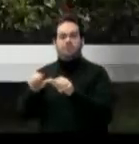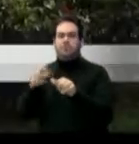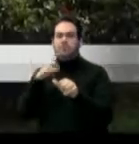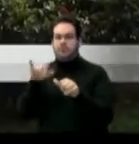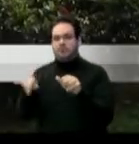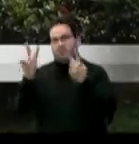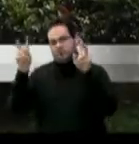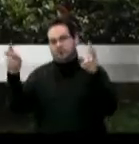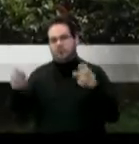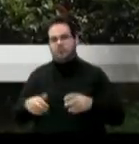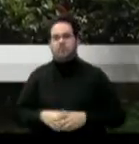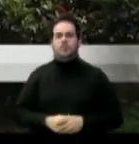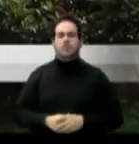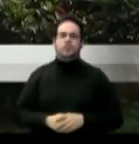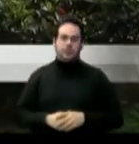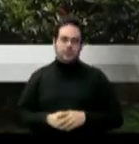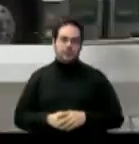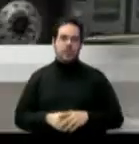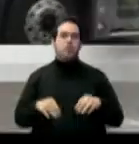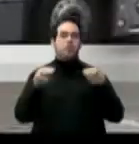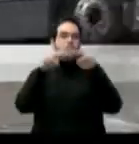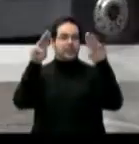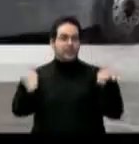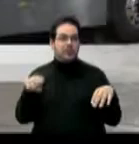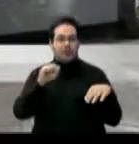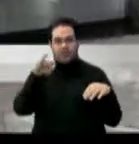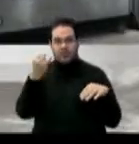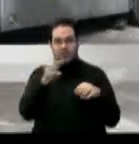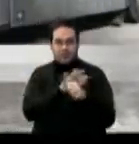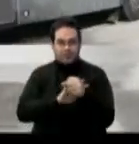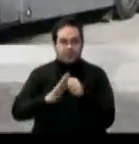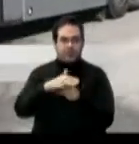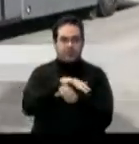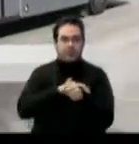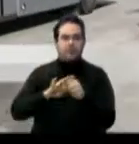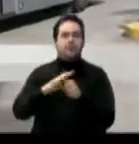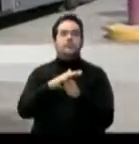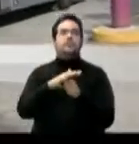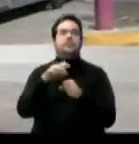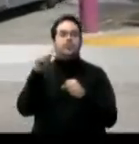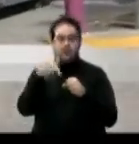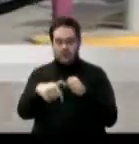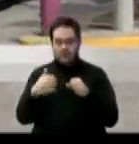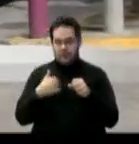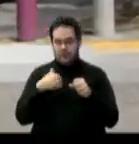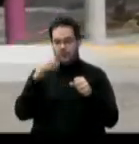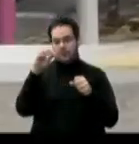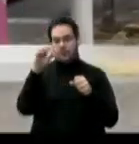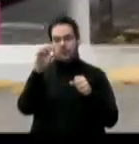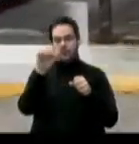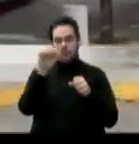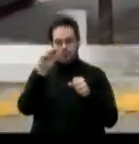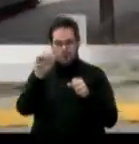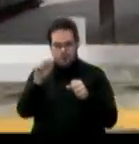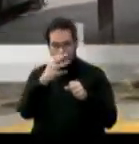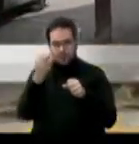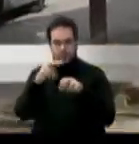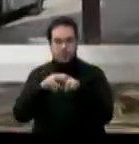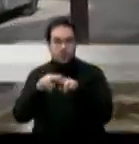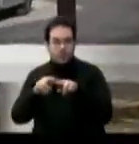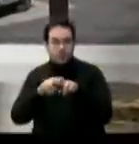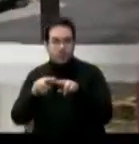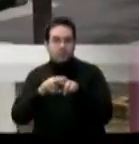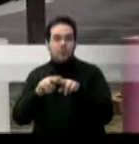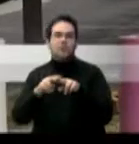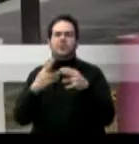Mientras, los municipios del área metropolitana por los que transcurre la Autoridad Metropolitana de Autobuses y el Tren Urbano se